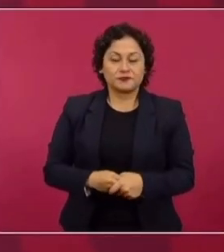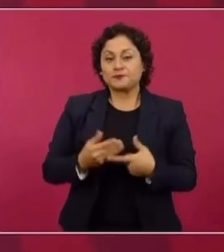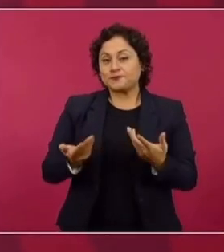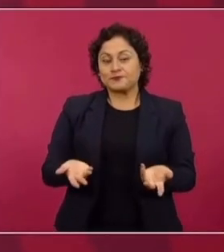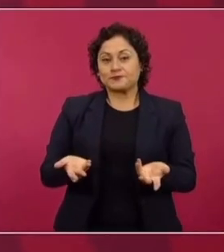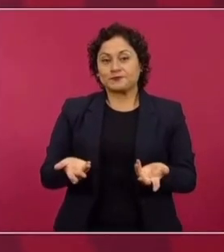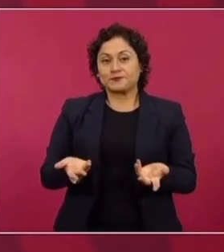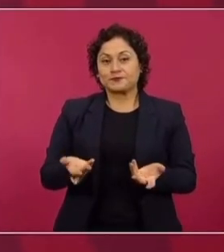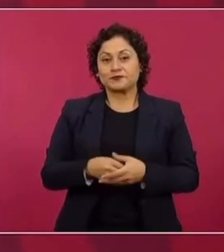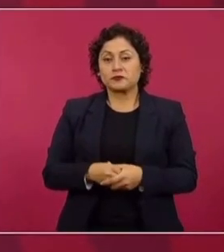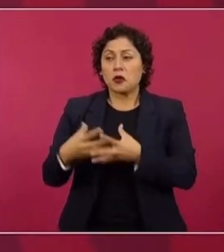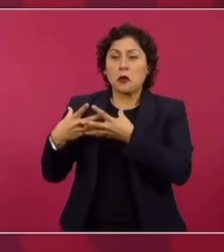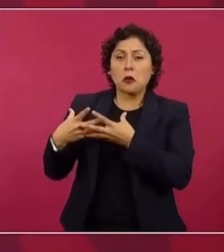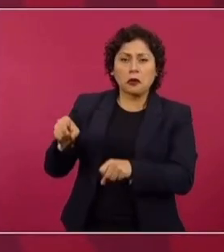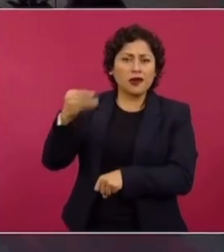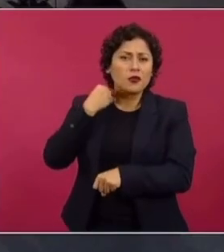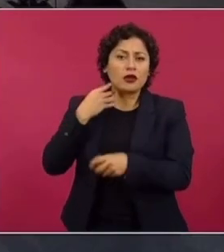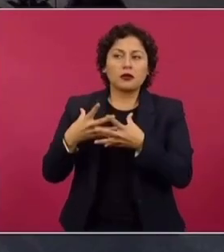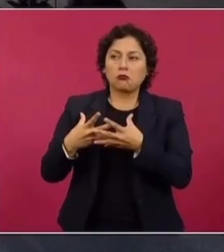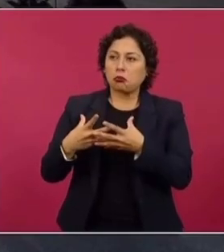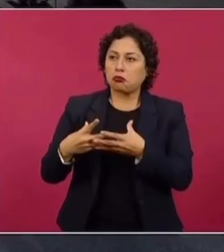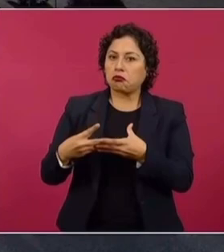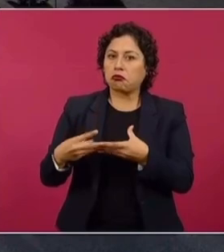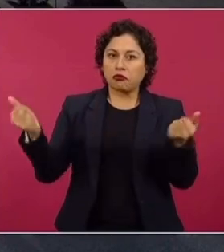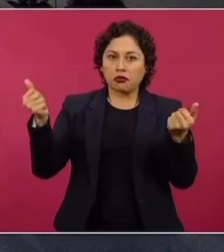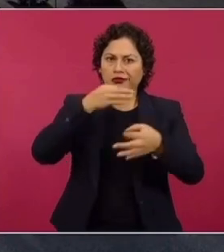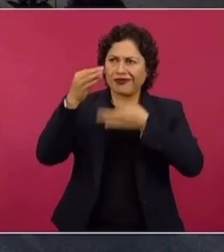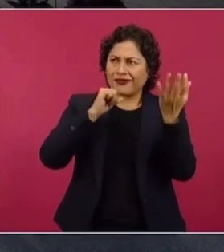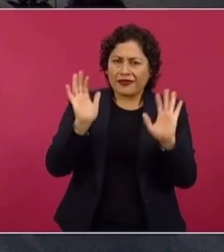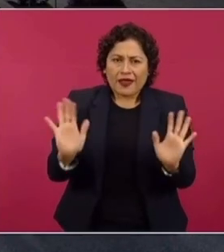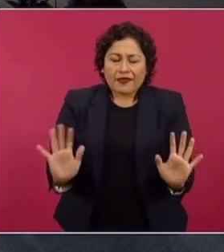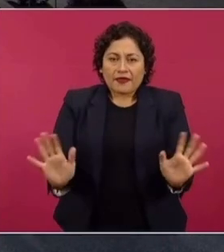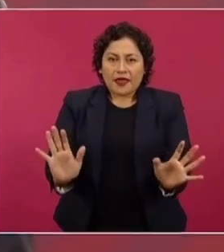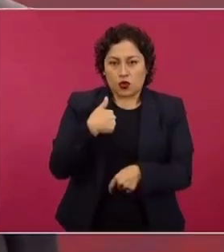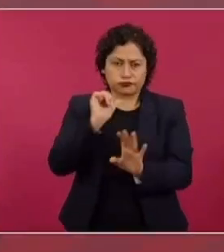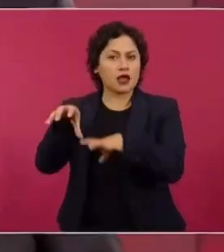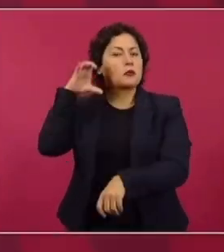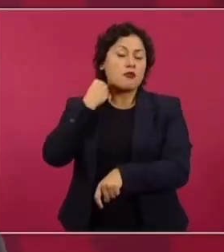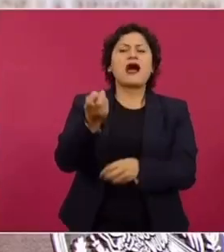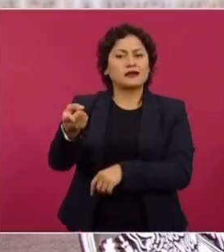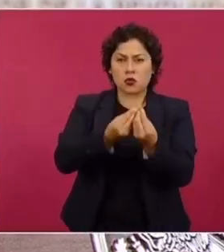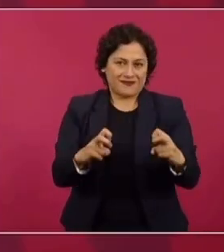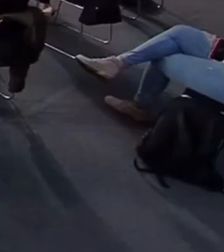yo no volví a saber nada de él, ni tengo ningún problema con él.